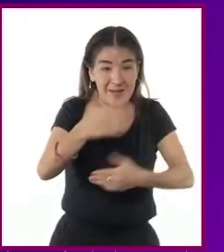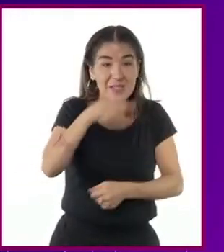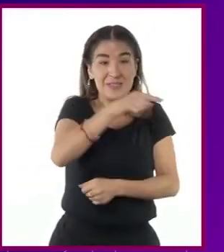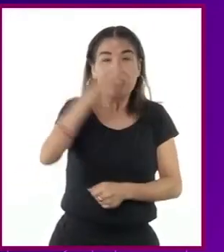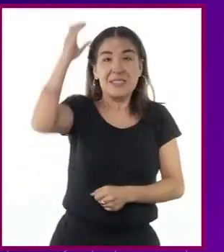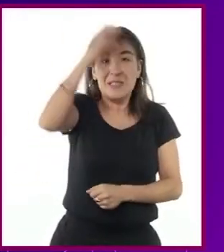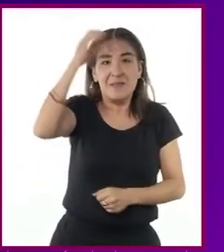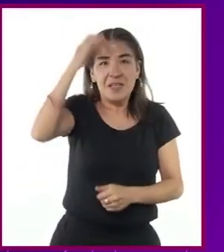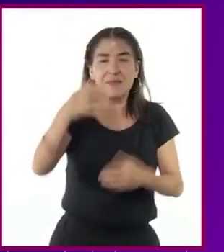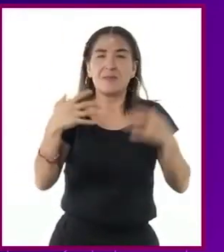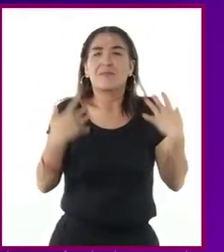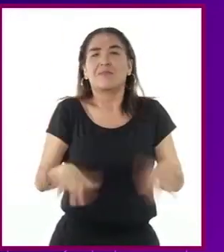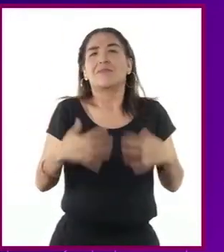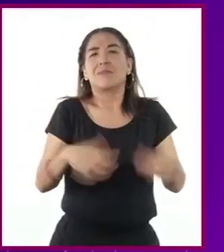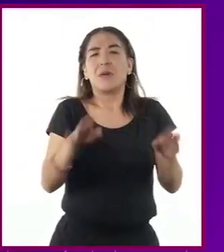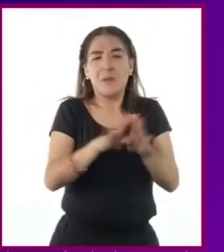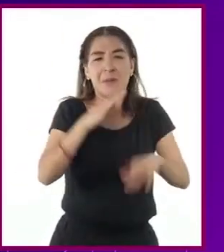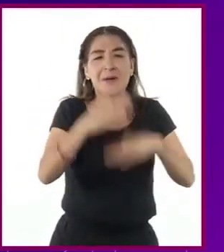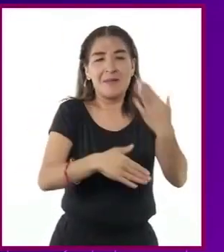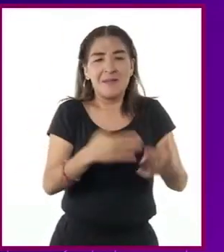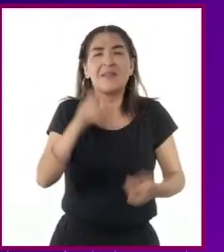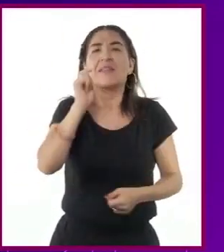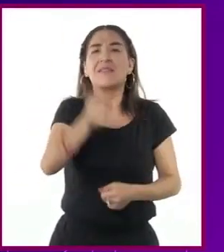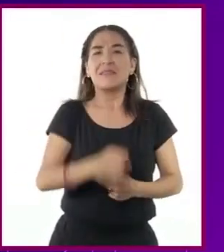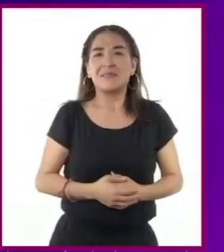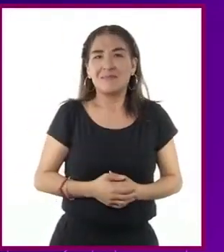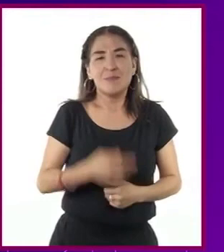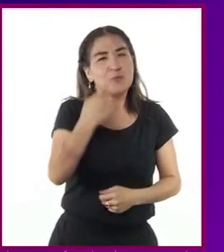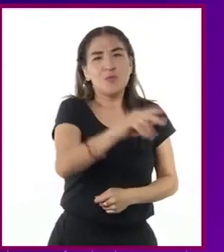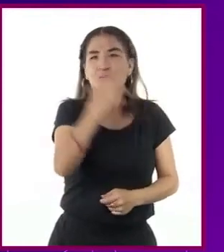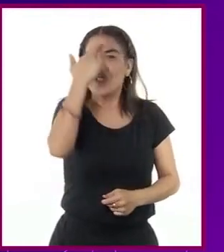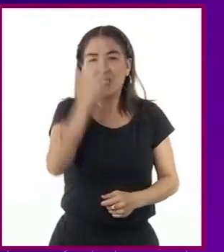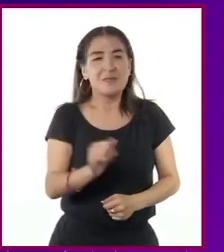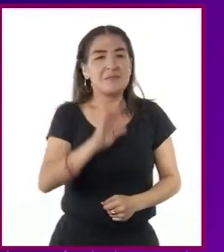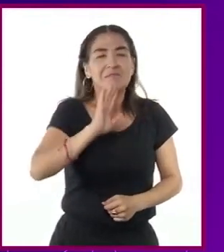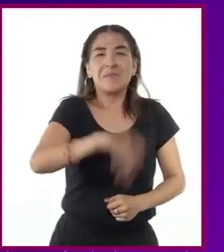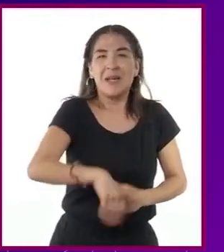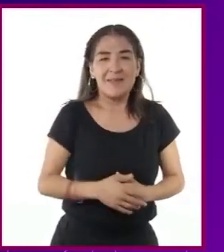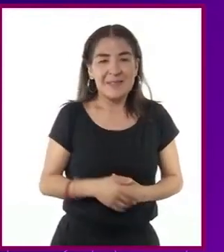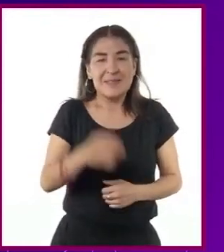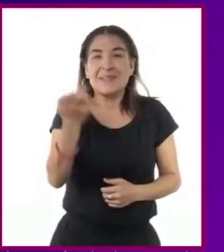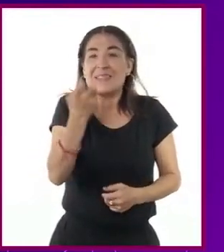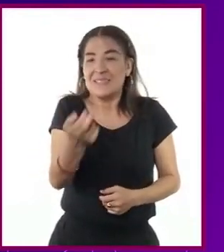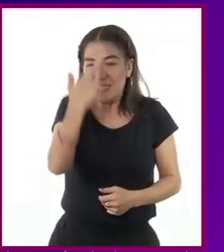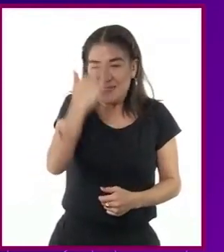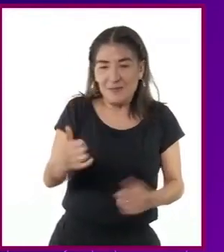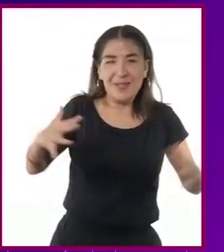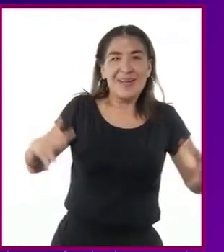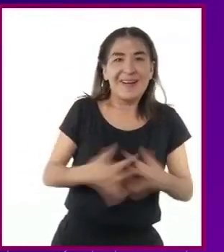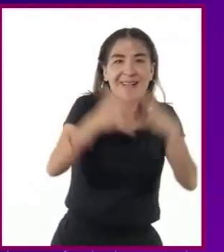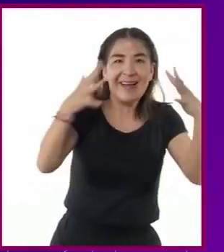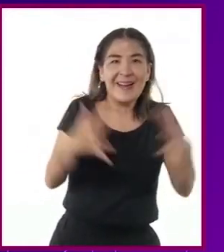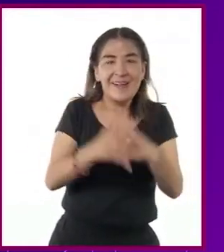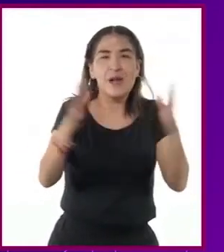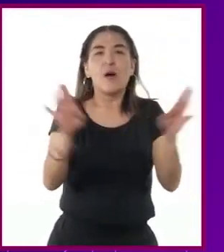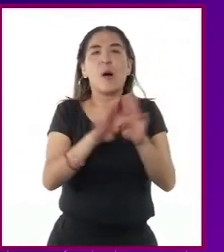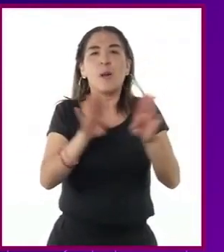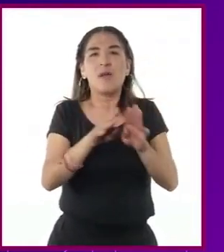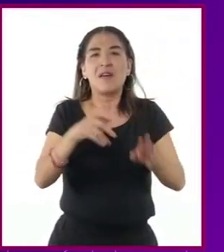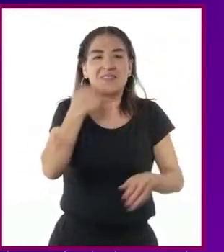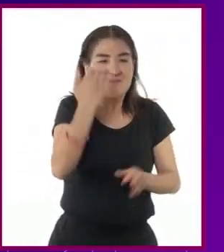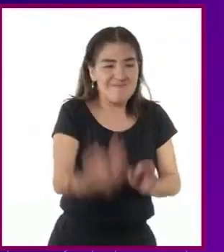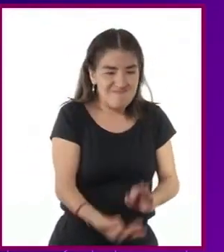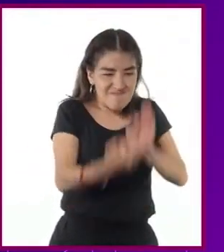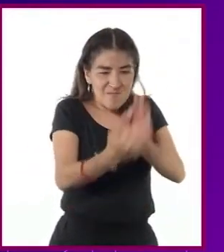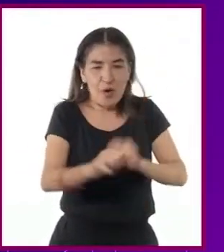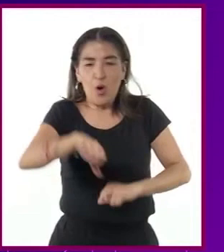muchos de los avances científicos se hacen por razones malas, por las guerras, por la necesidad de enfrentarse a